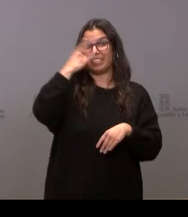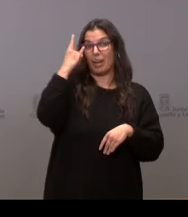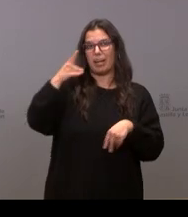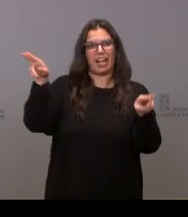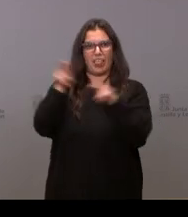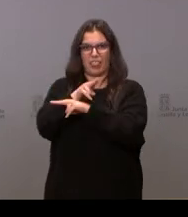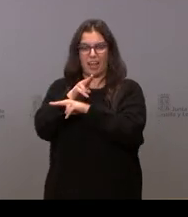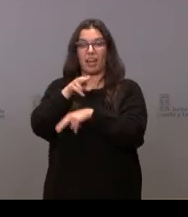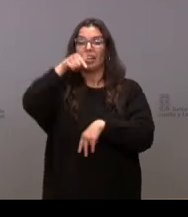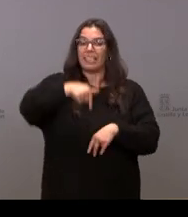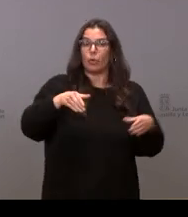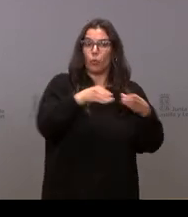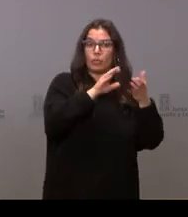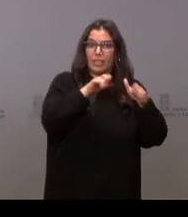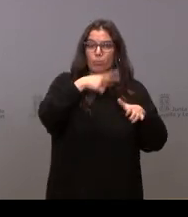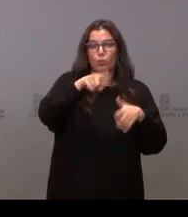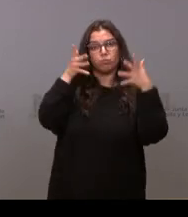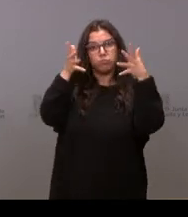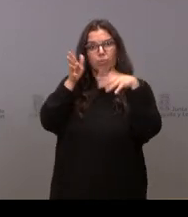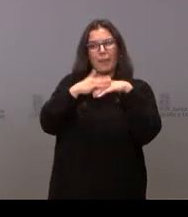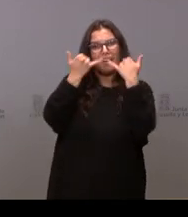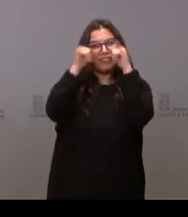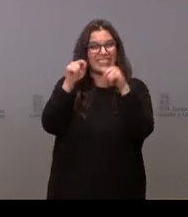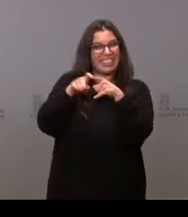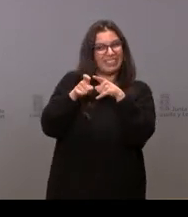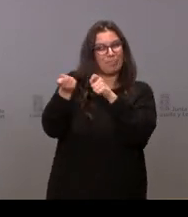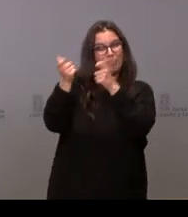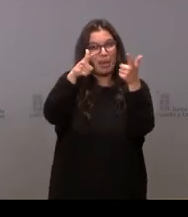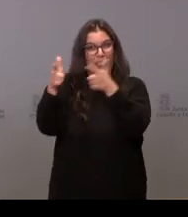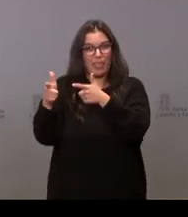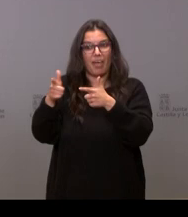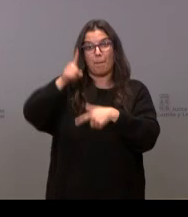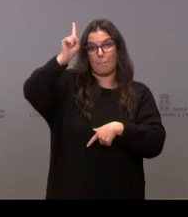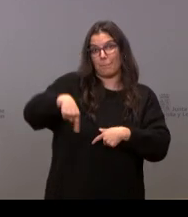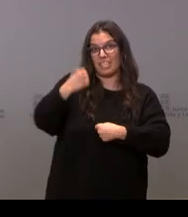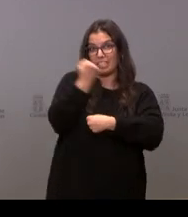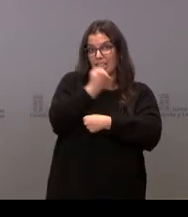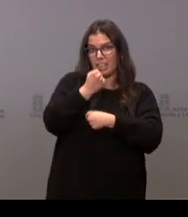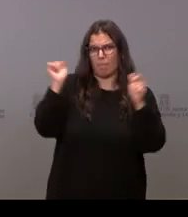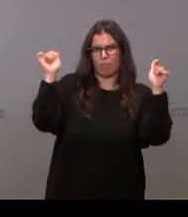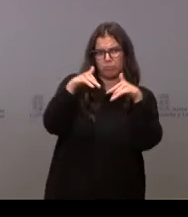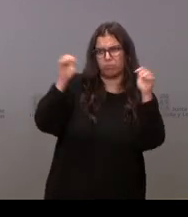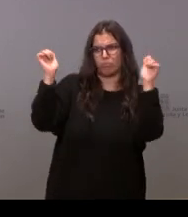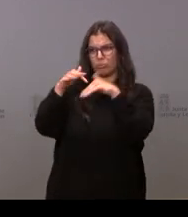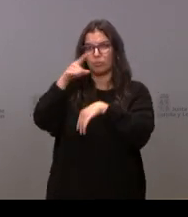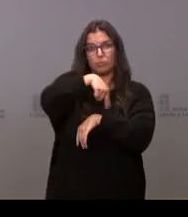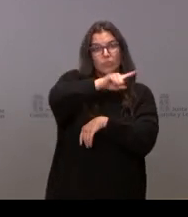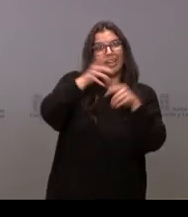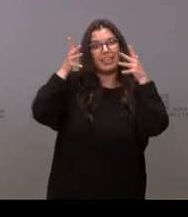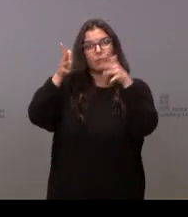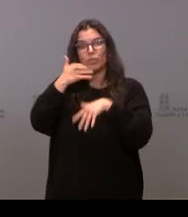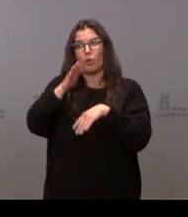hacer algún tipo de recomendación para que este tipo de celebraciones que pueda haber a lo largo del mes de diciembre que puedan ser multitudinarias, se vayan